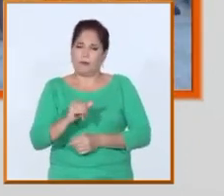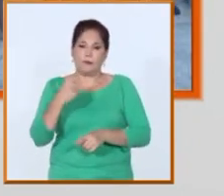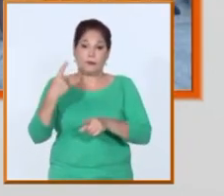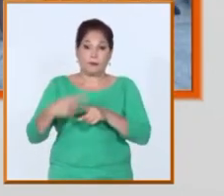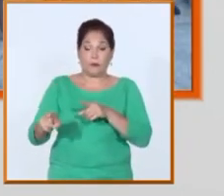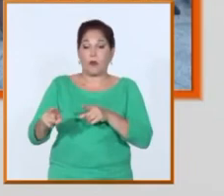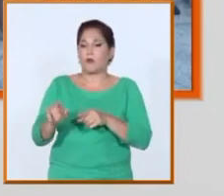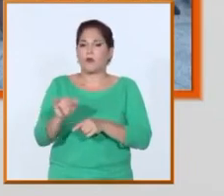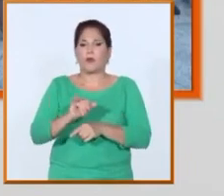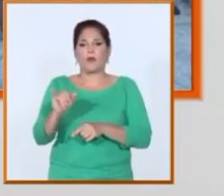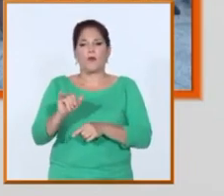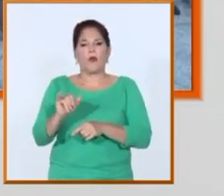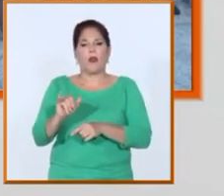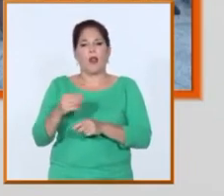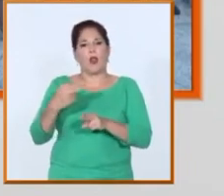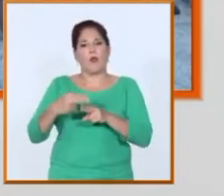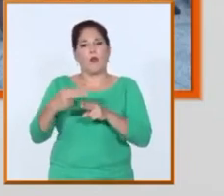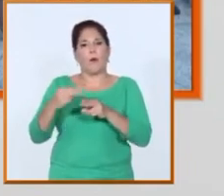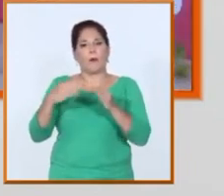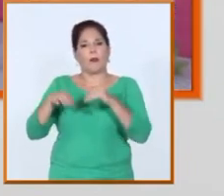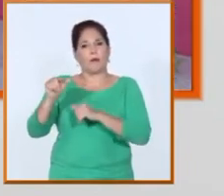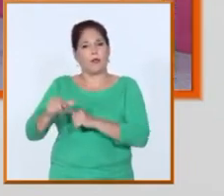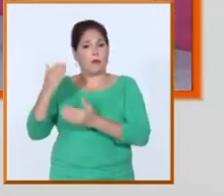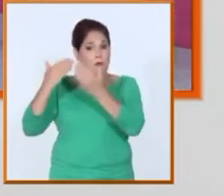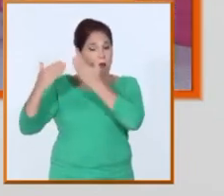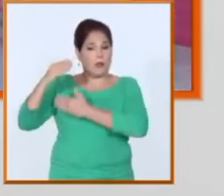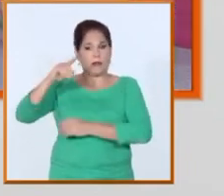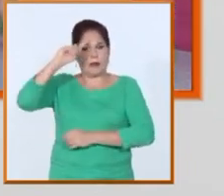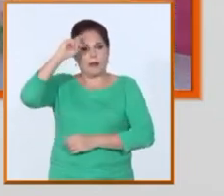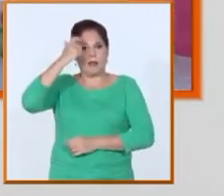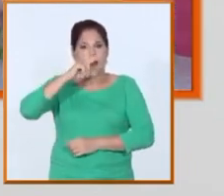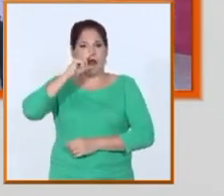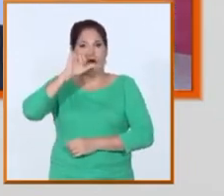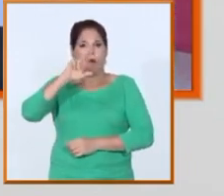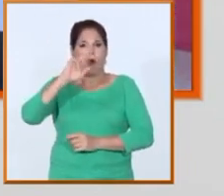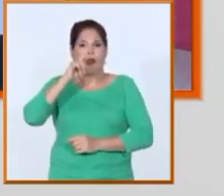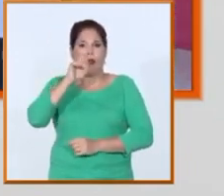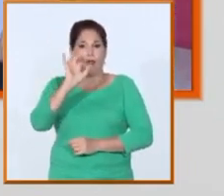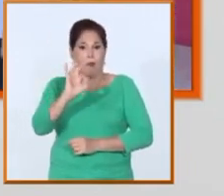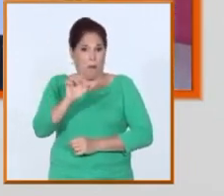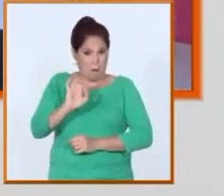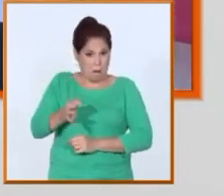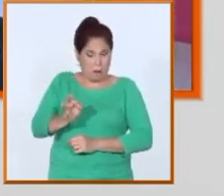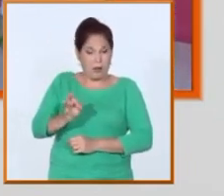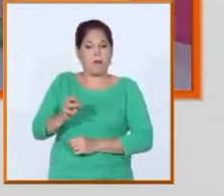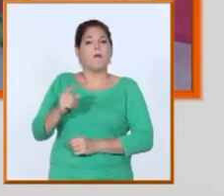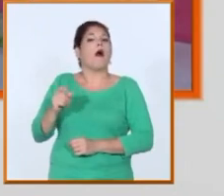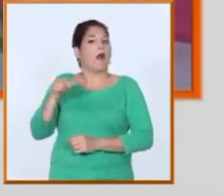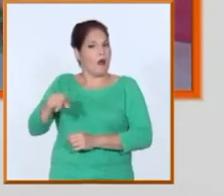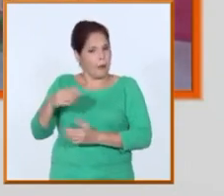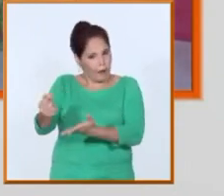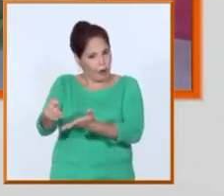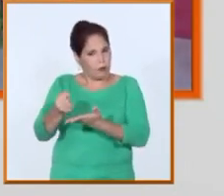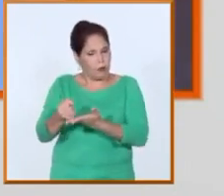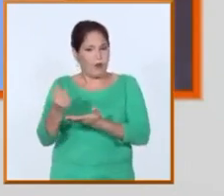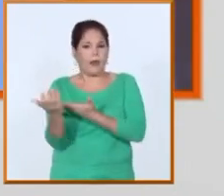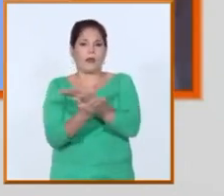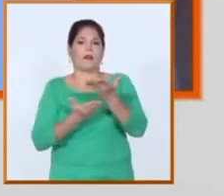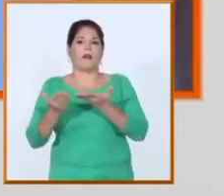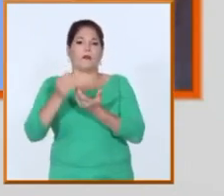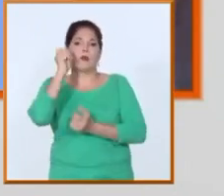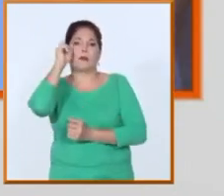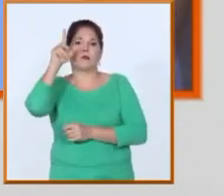compañeros de trabajo durante los últimos nueve años de mi vida laboral, y con el resto de